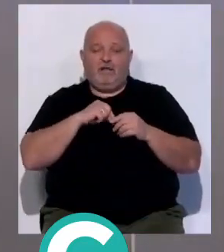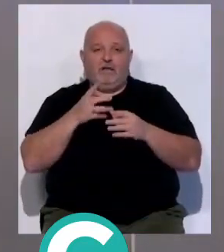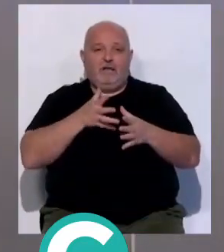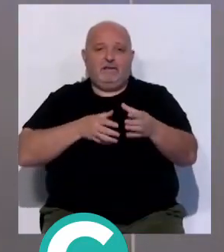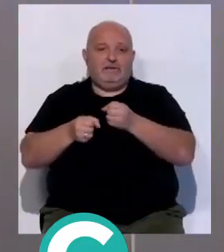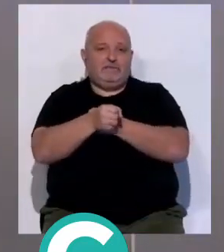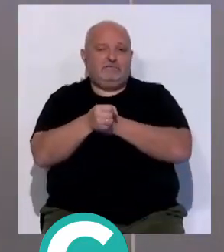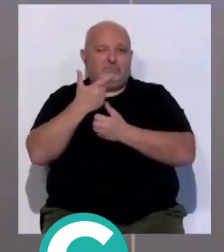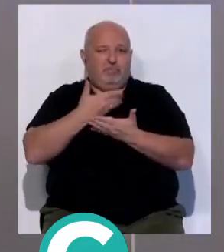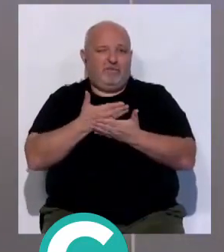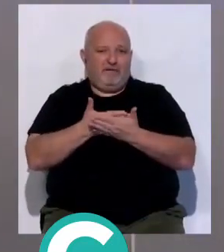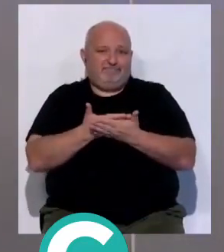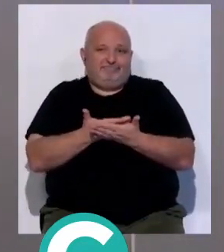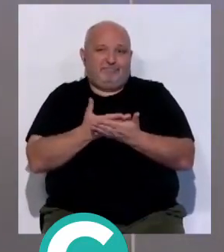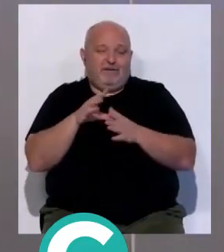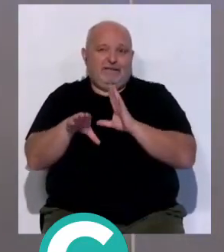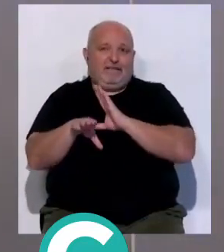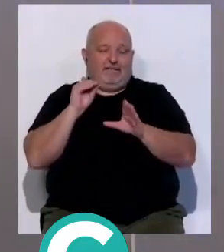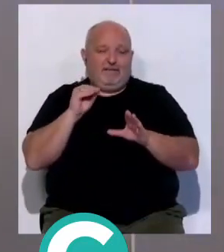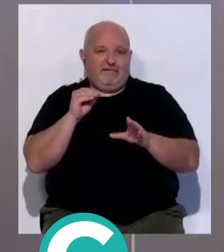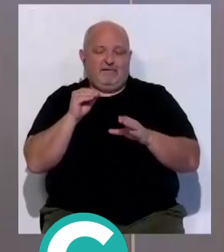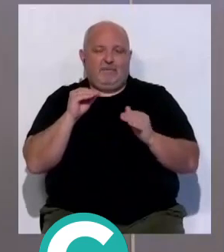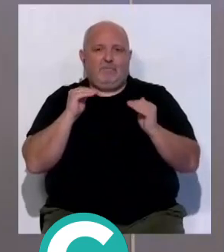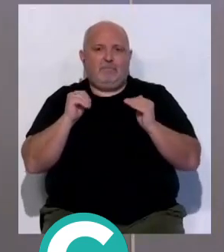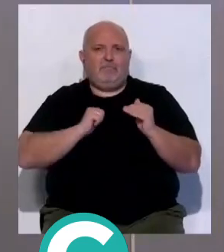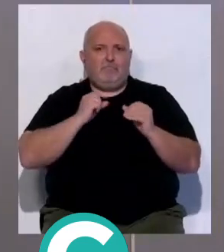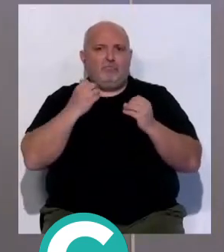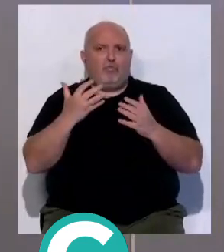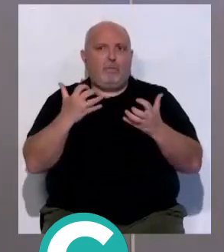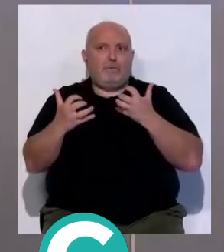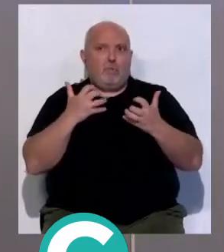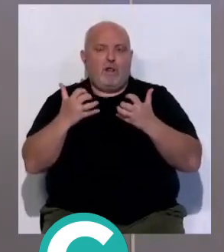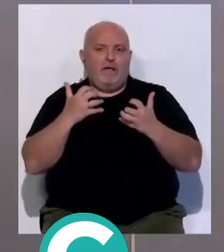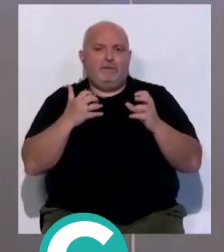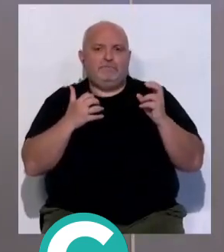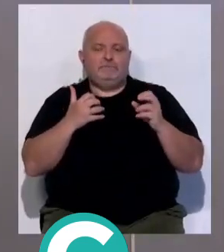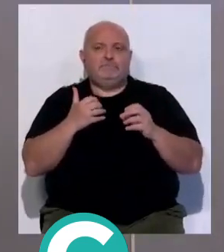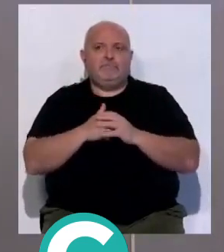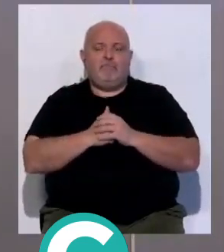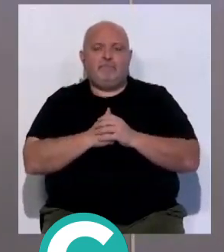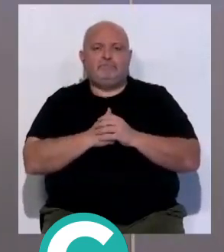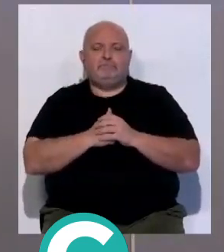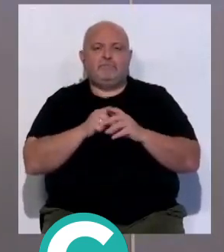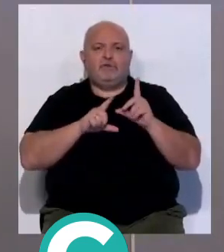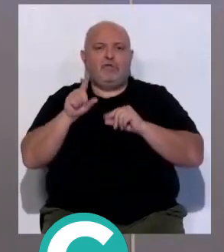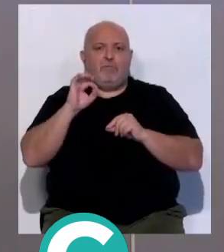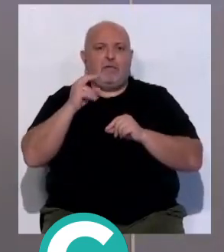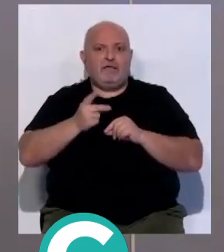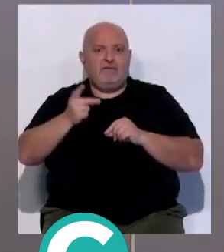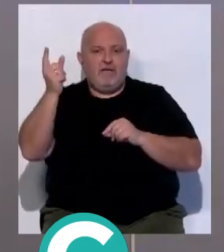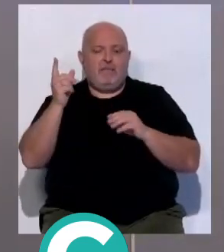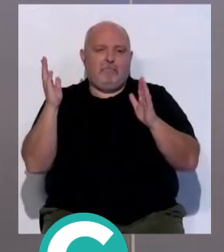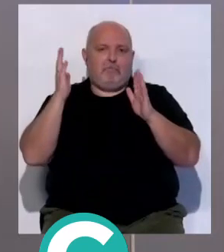jugador porque estaba en un momento de forma espectacular, llamado por su selección,